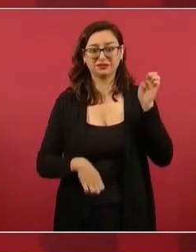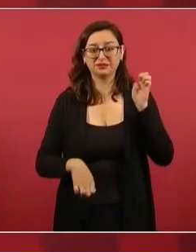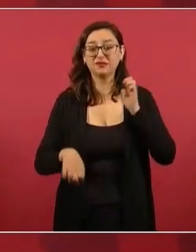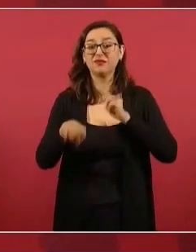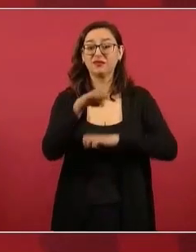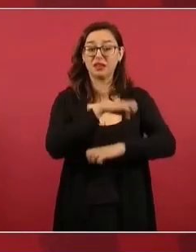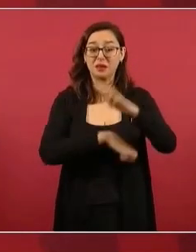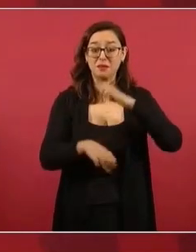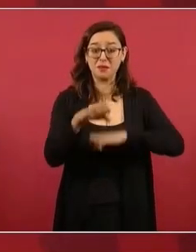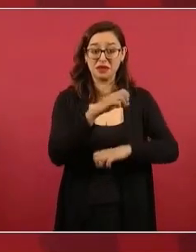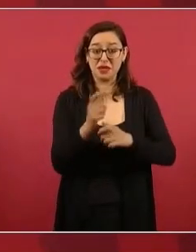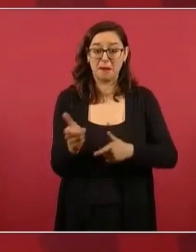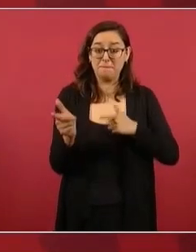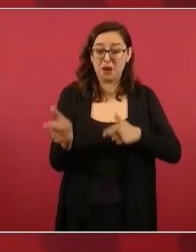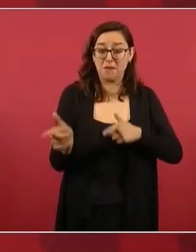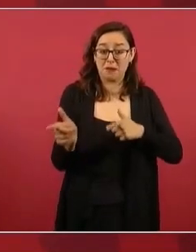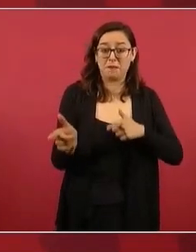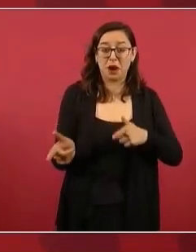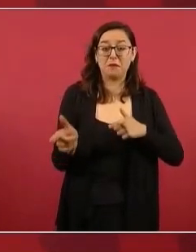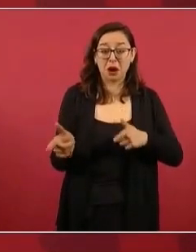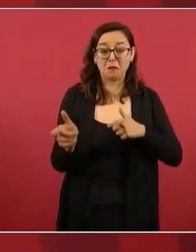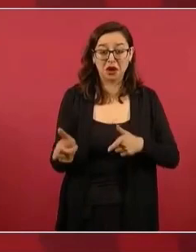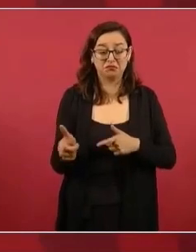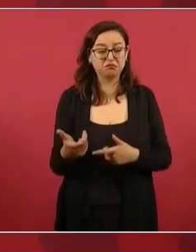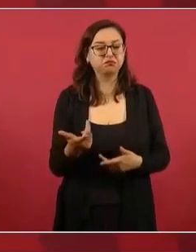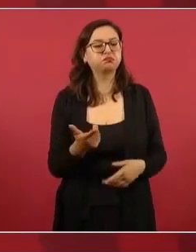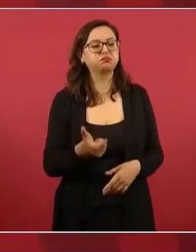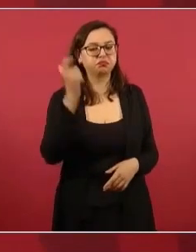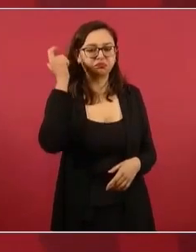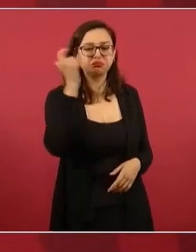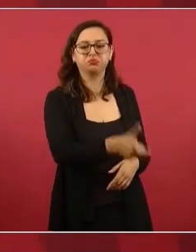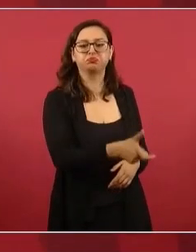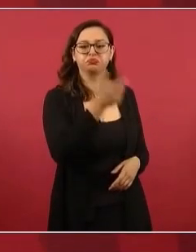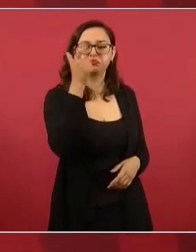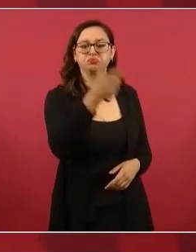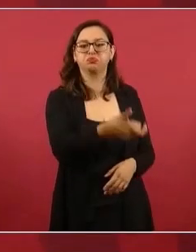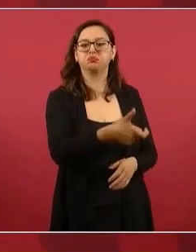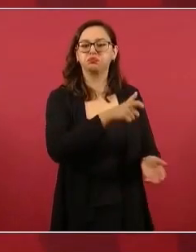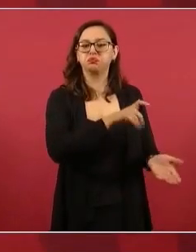armamentistas para su campaña?